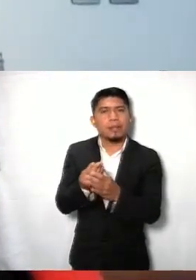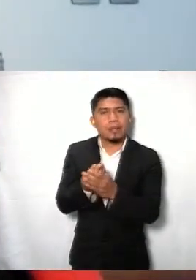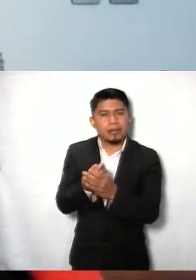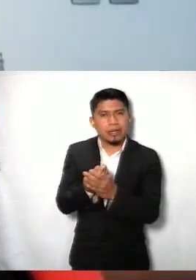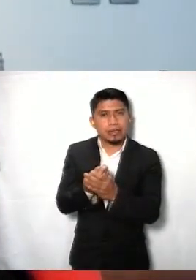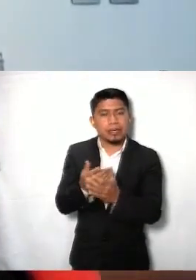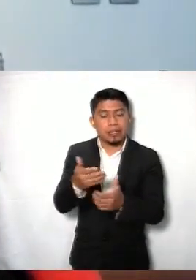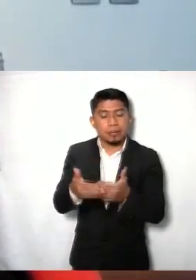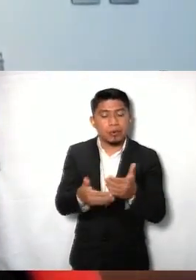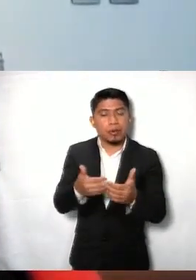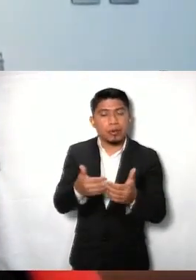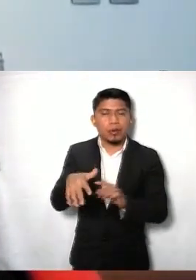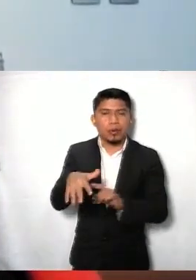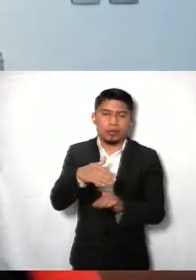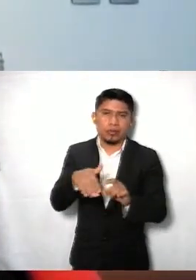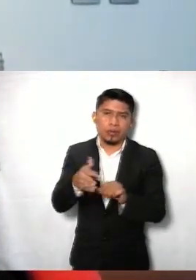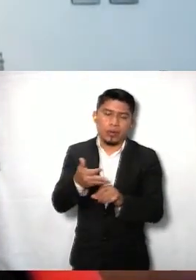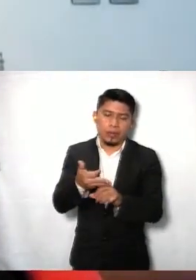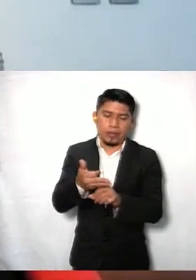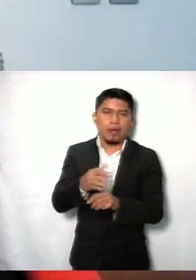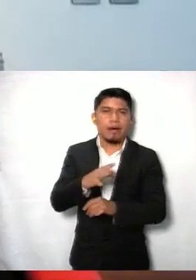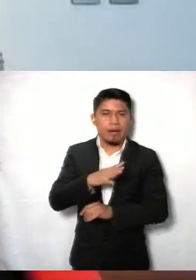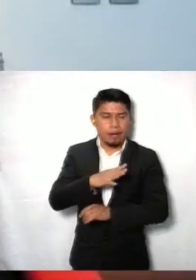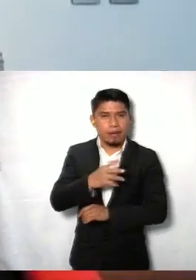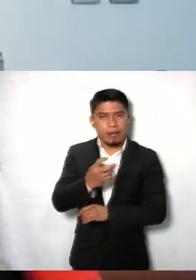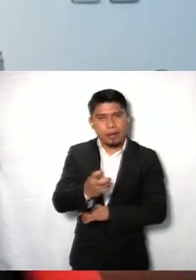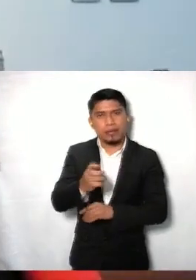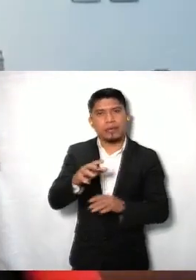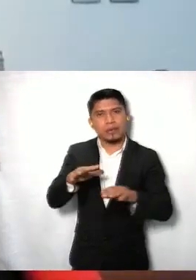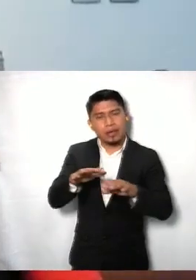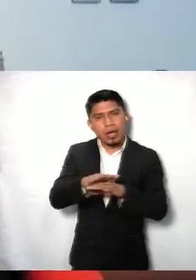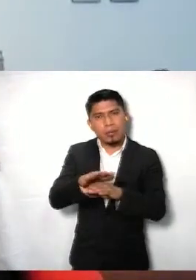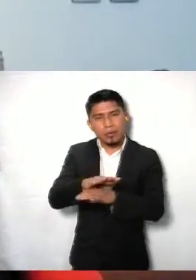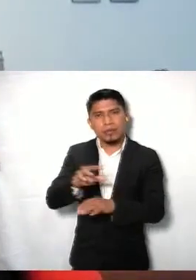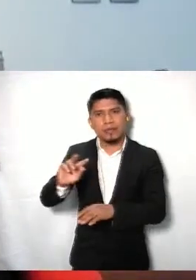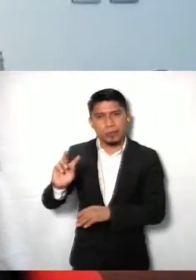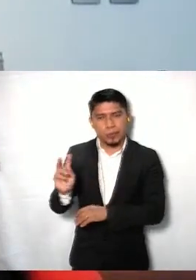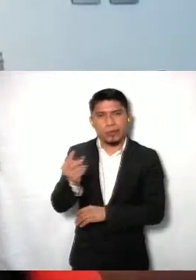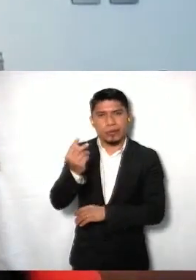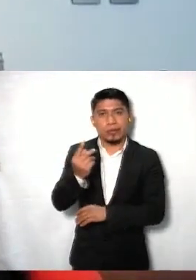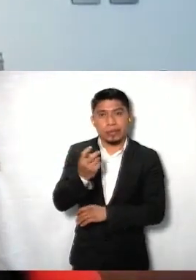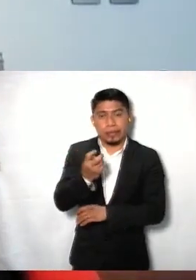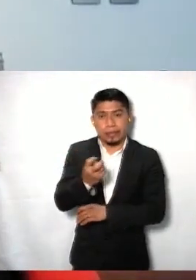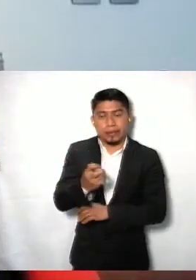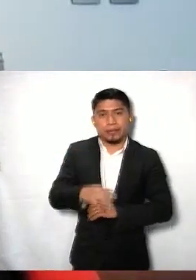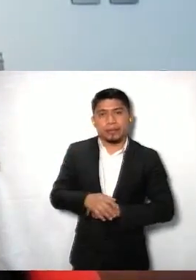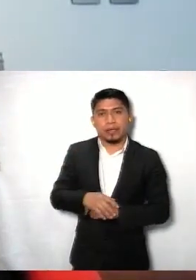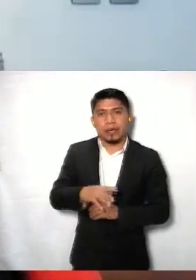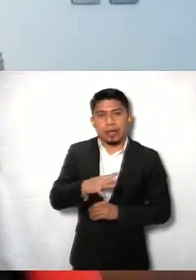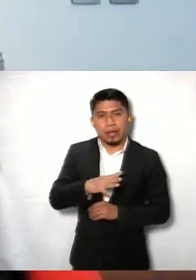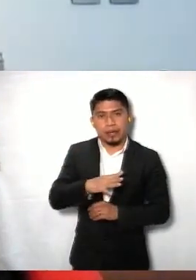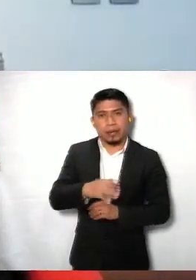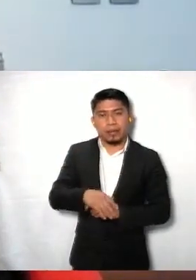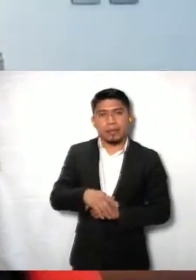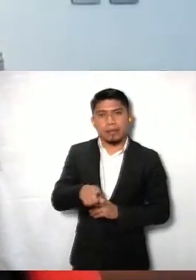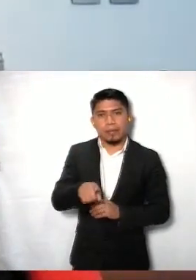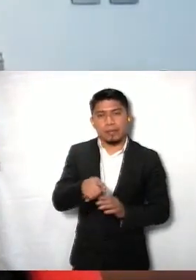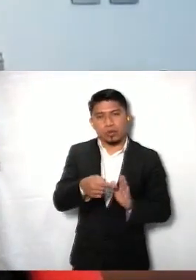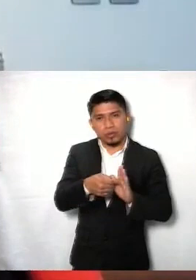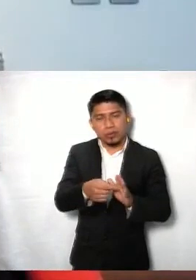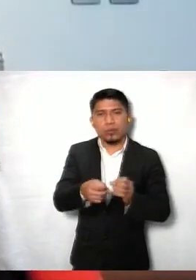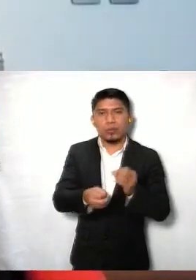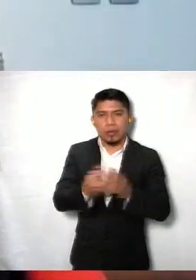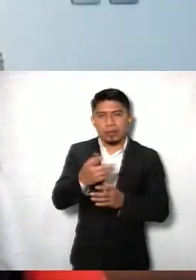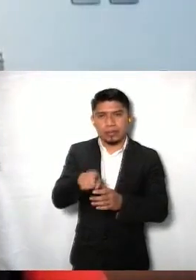dan además al tiempo las herramientas para poder ejercerlos de manera efectiva en nuestro día a día. Recordemos que la transparencia, que la